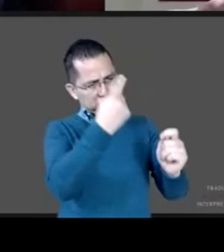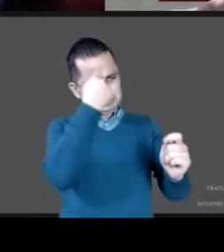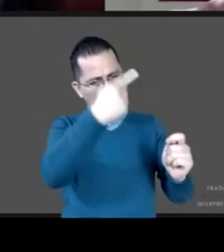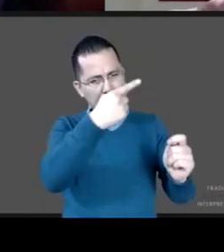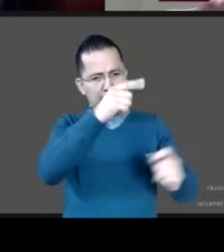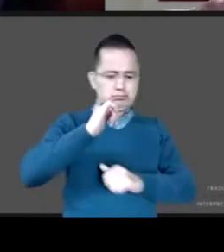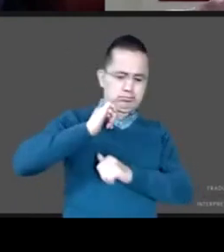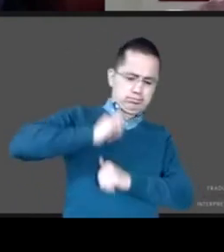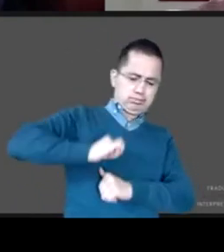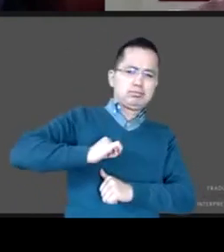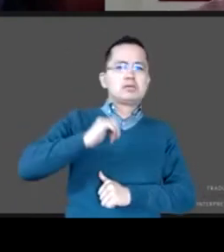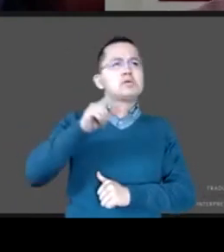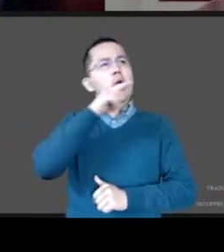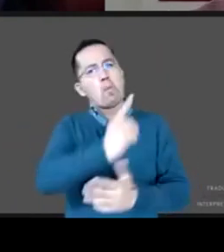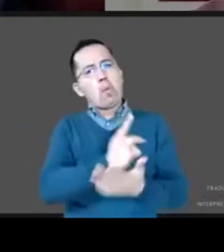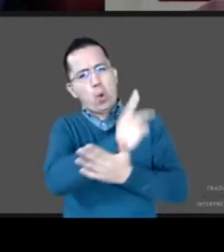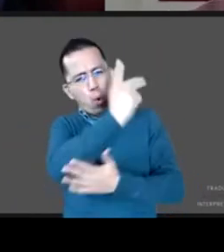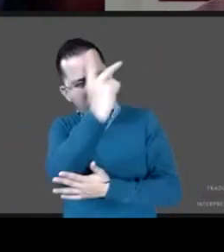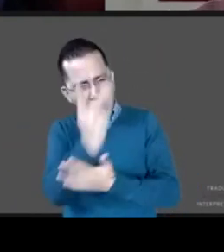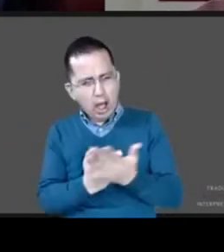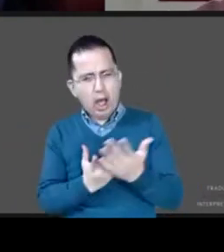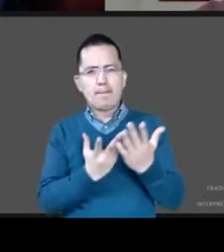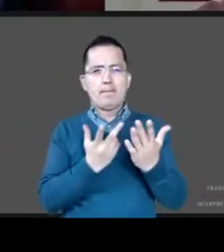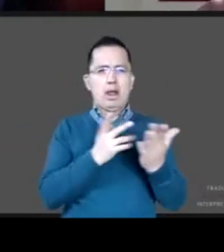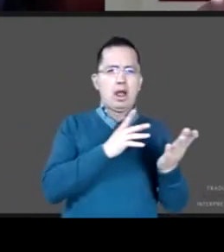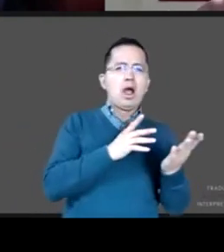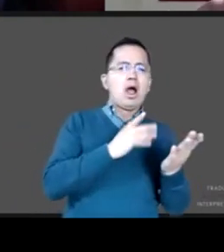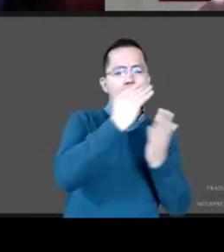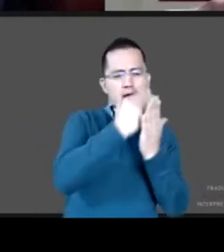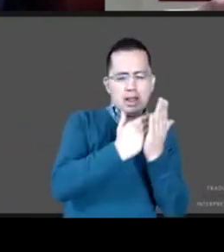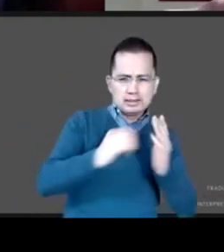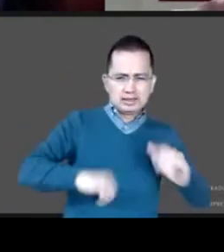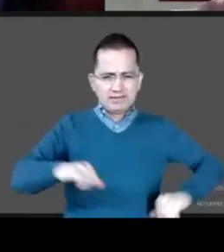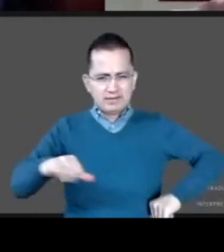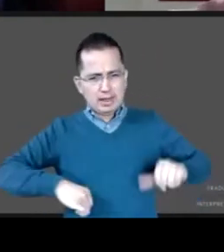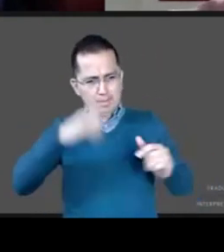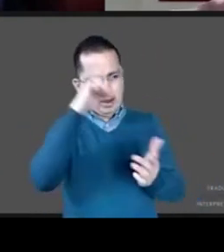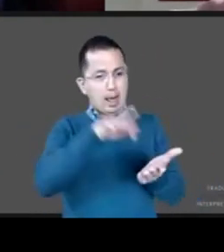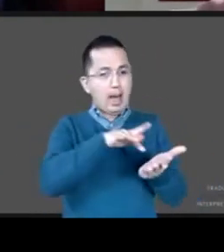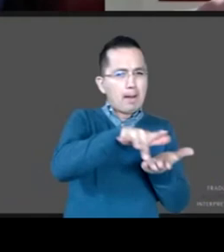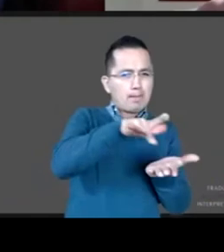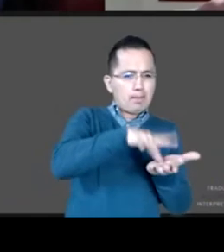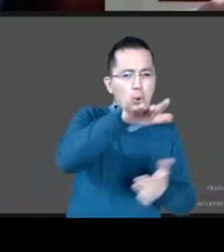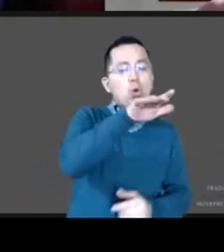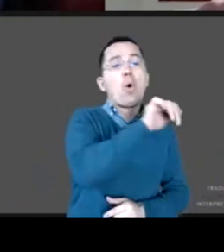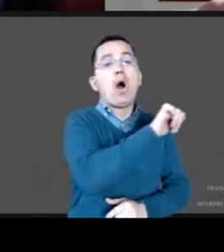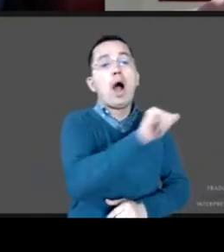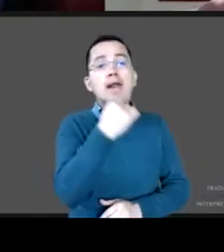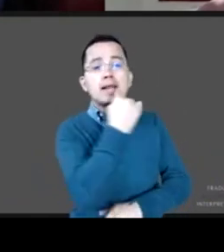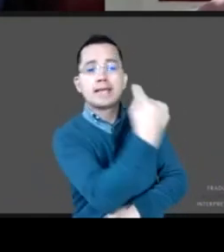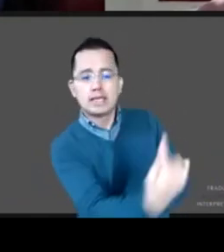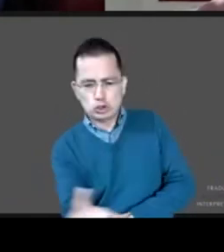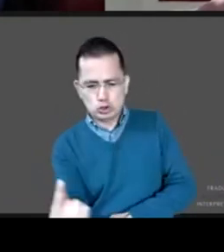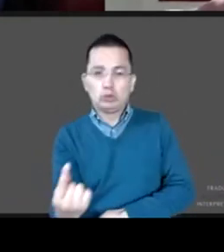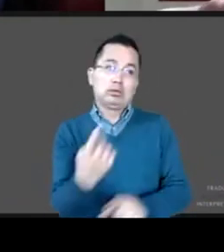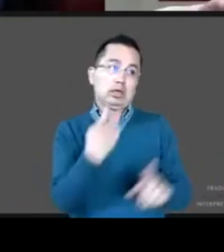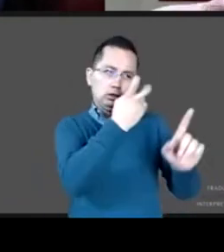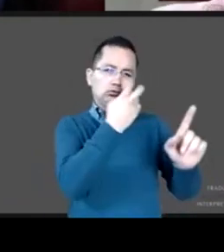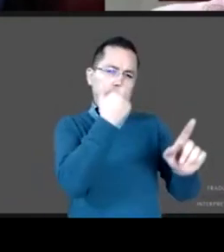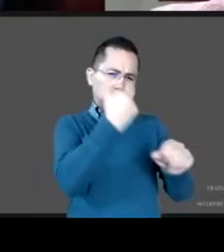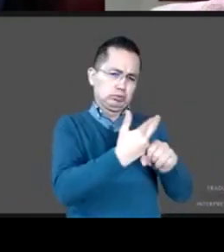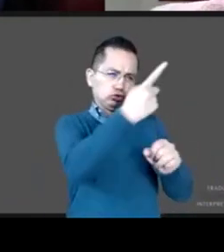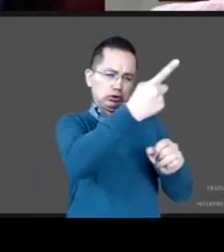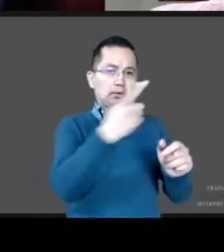políticas y programas de la Federación destinados a la infancia. Y aunque no lo mencionó por